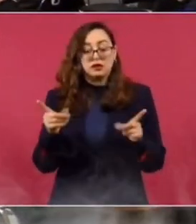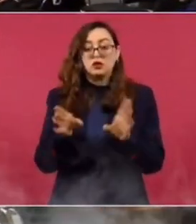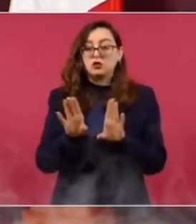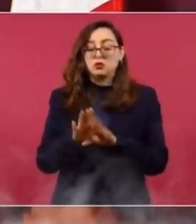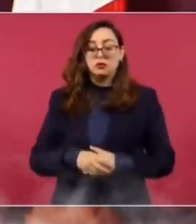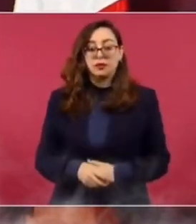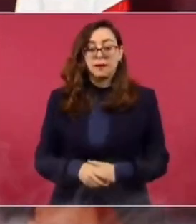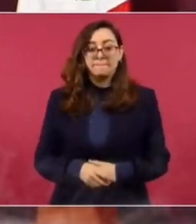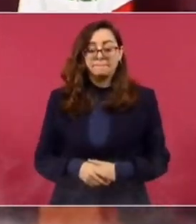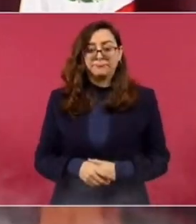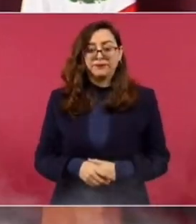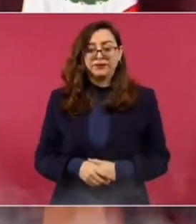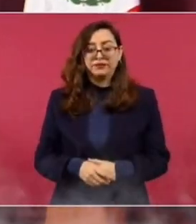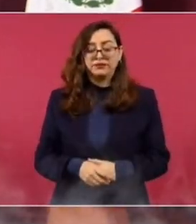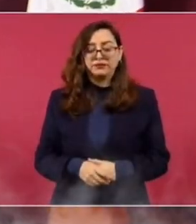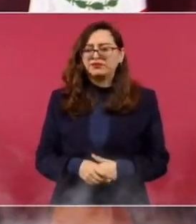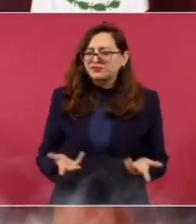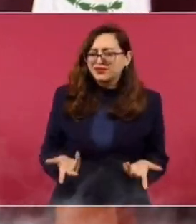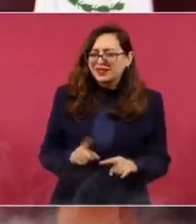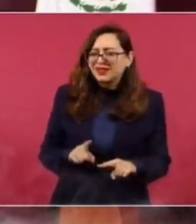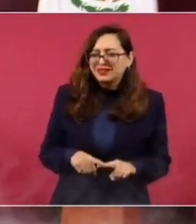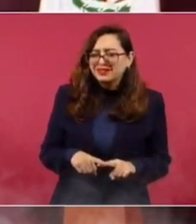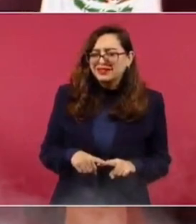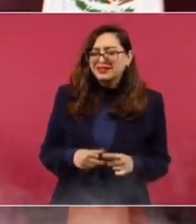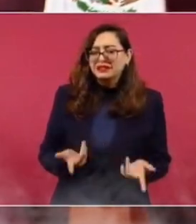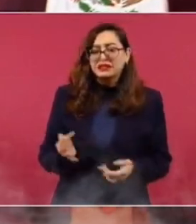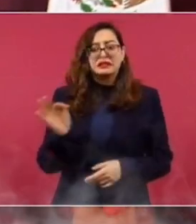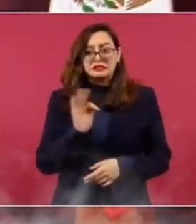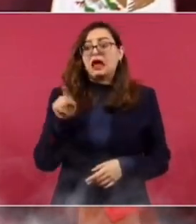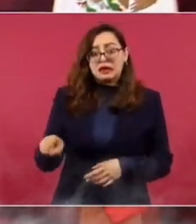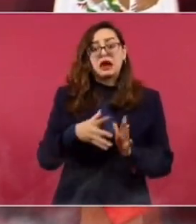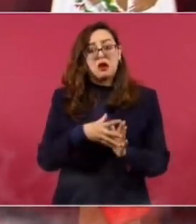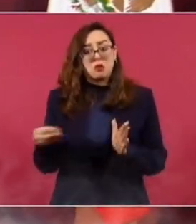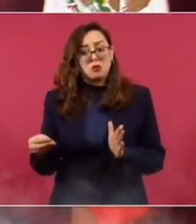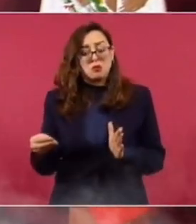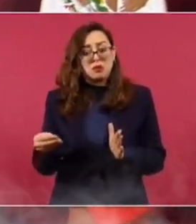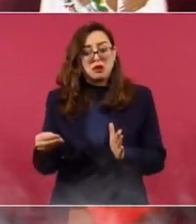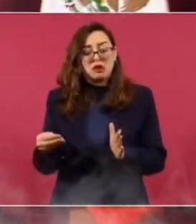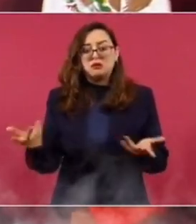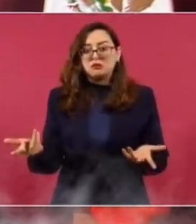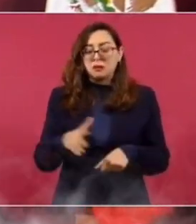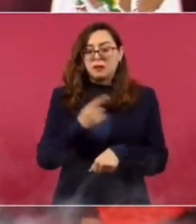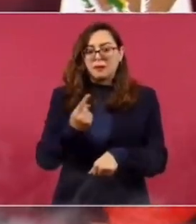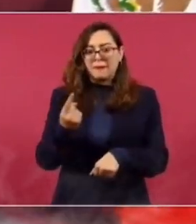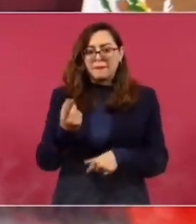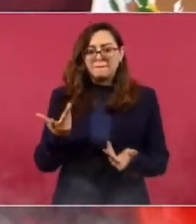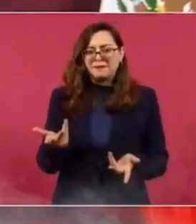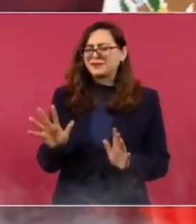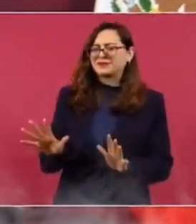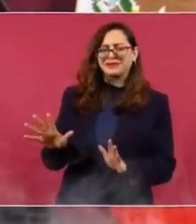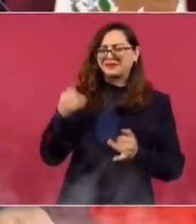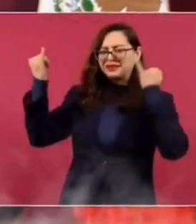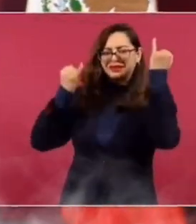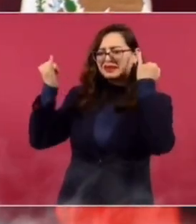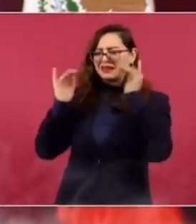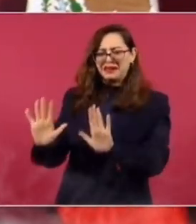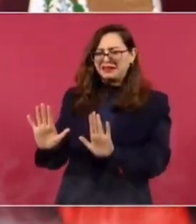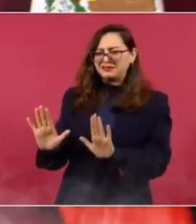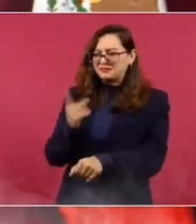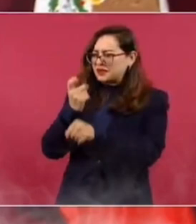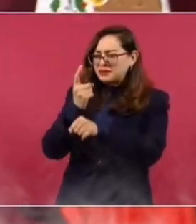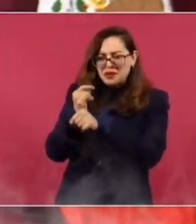propio proceder de la misma? ¿De quién? De Yasmín Esquivel. En caso de que se determinara que sí hubo un plagio, porque usted mencionaba que consideraba que acababa. primero que se